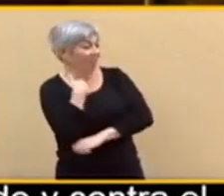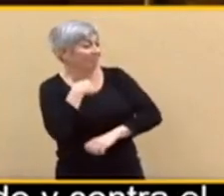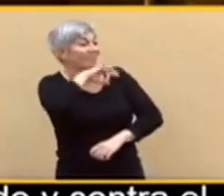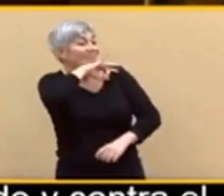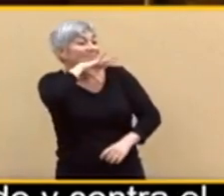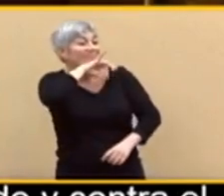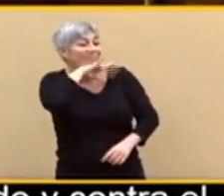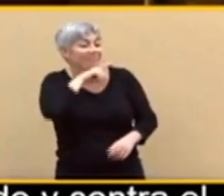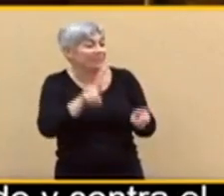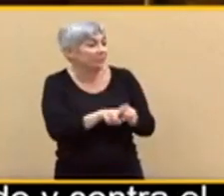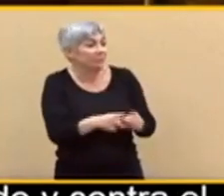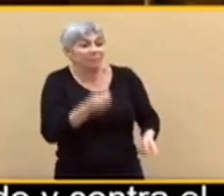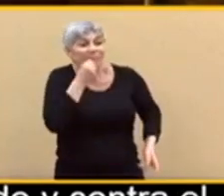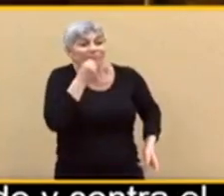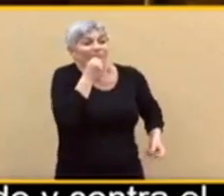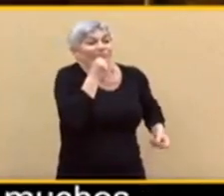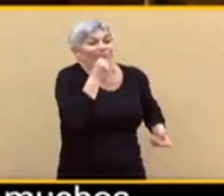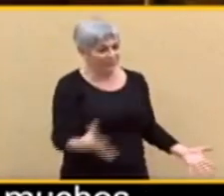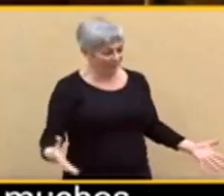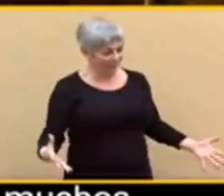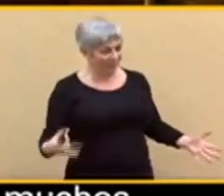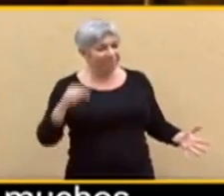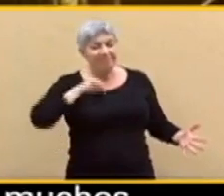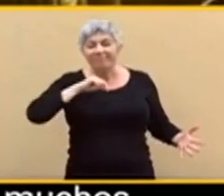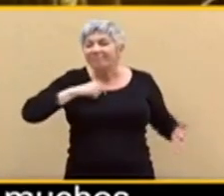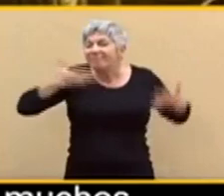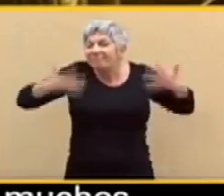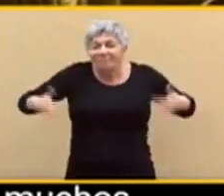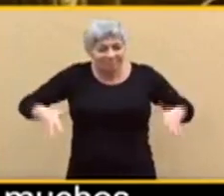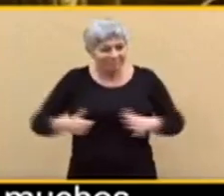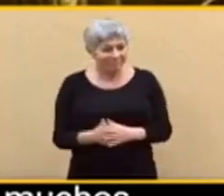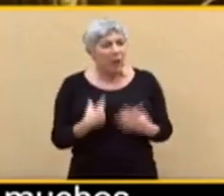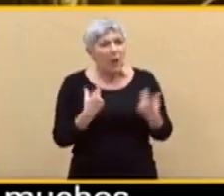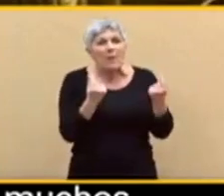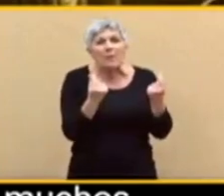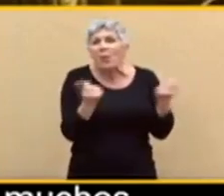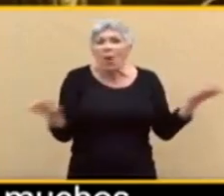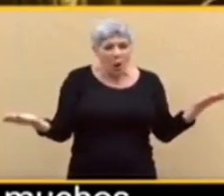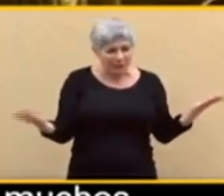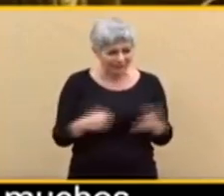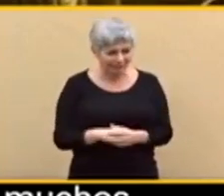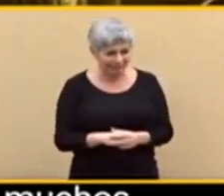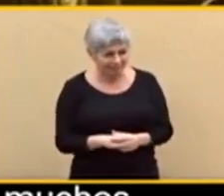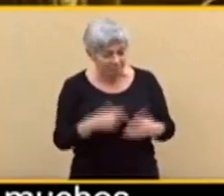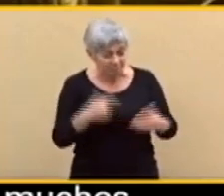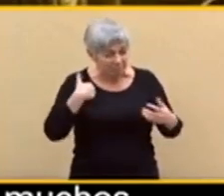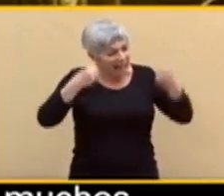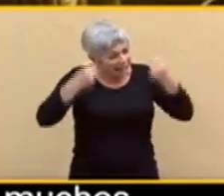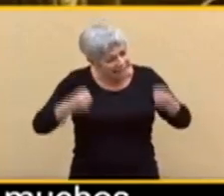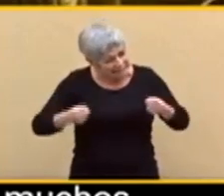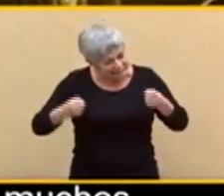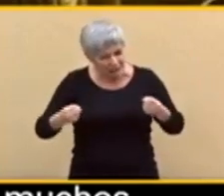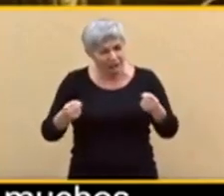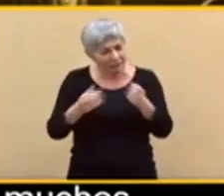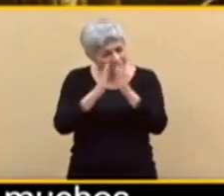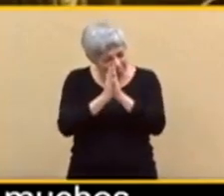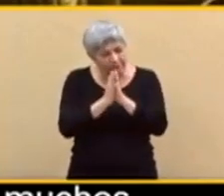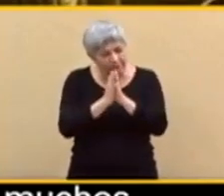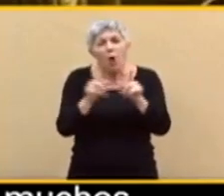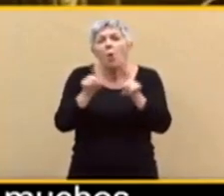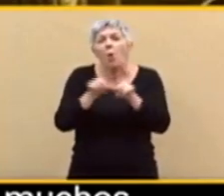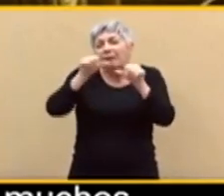una sensación que no tiene precio. Por tanto, insisto, señora Bascal, y sin que sirva de precedente,